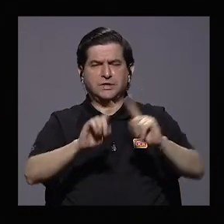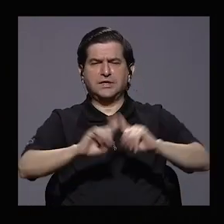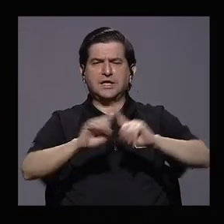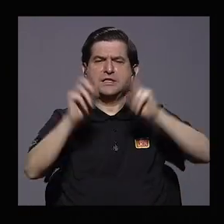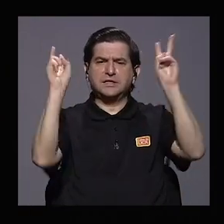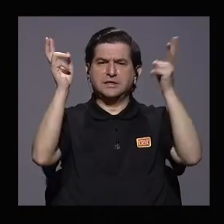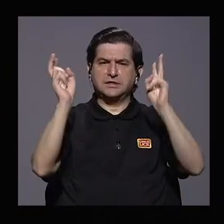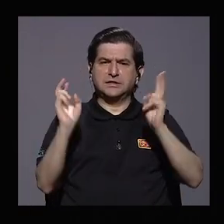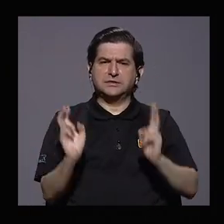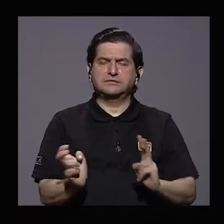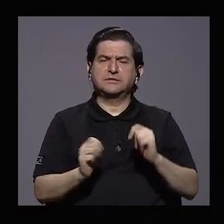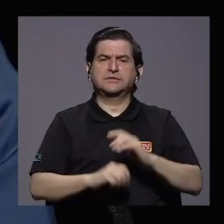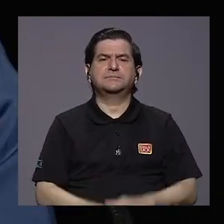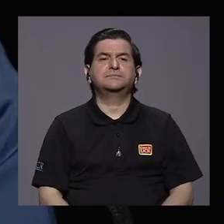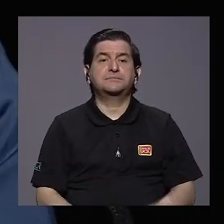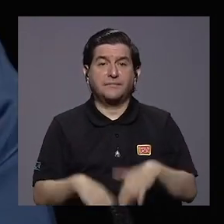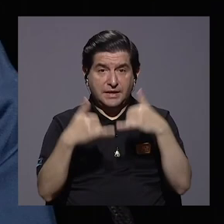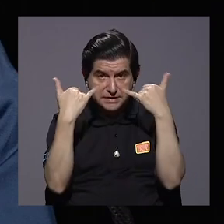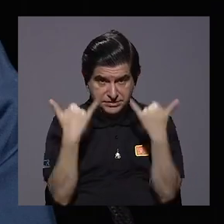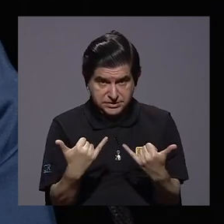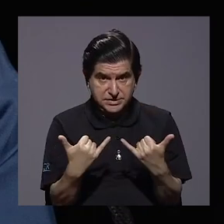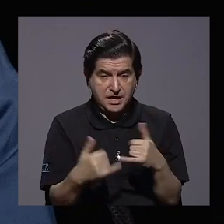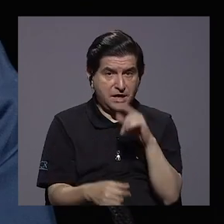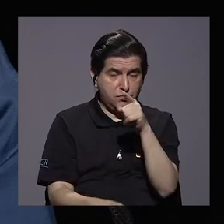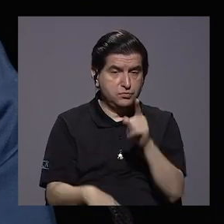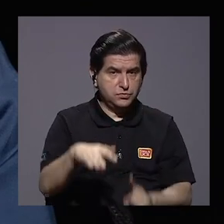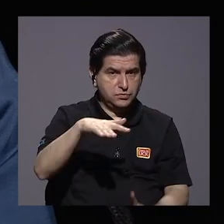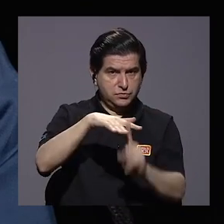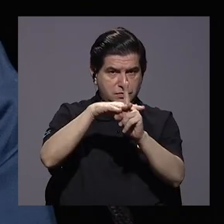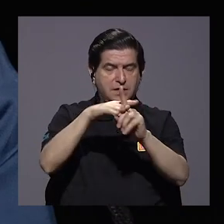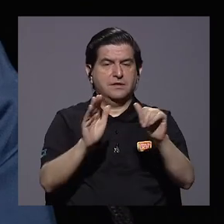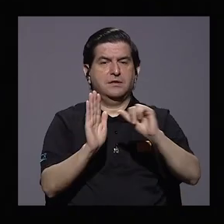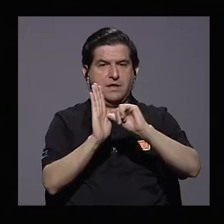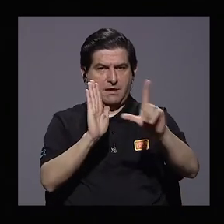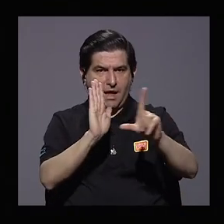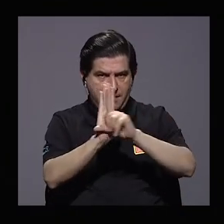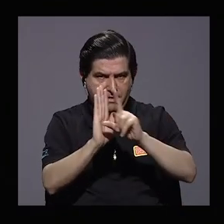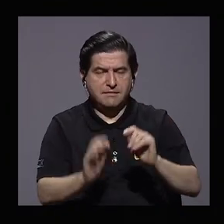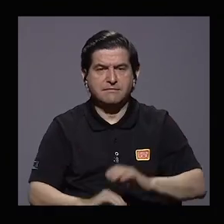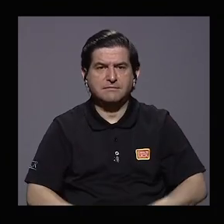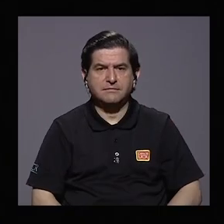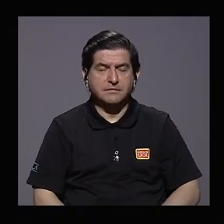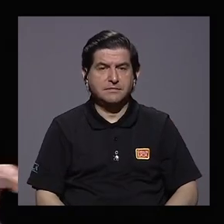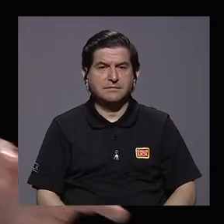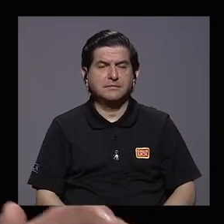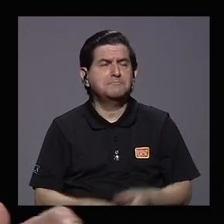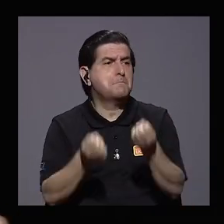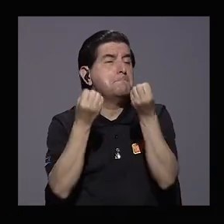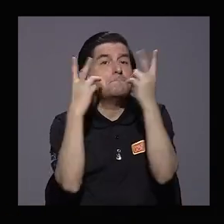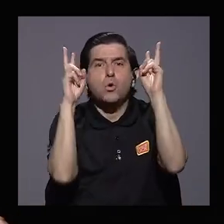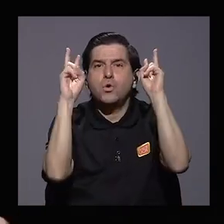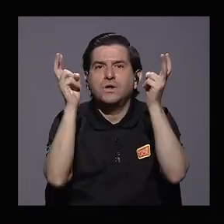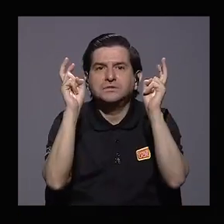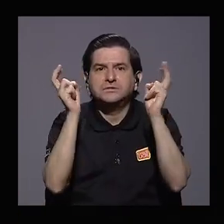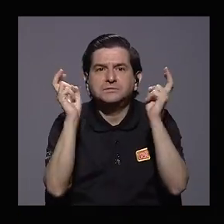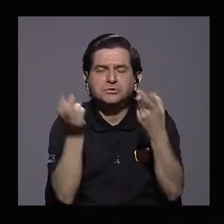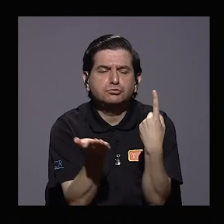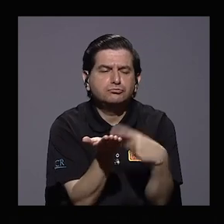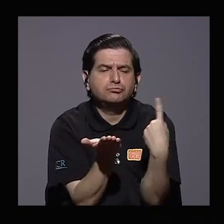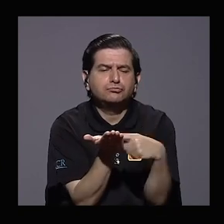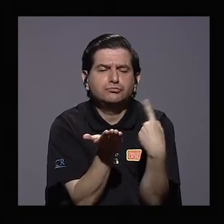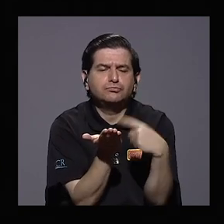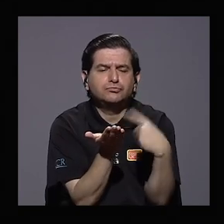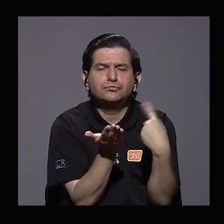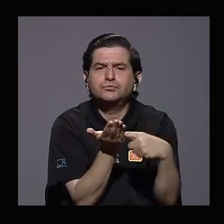a diferentes temas, ya en su llegada a la asamblea como tal, en toda esa gran cantidad de temas que aparecen sobre la